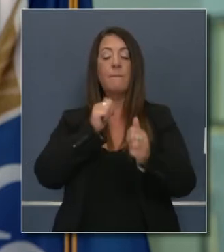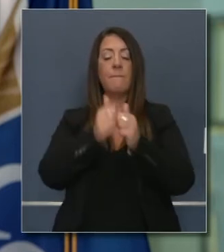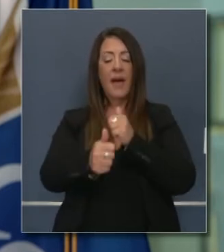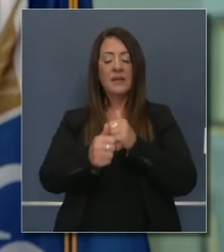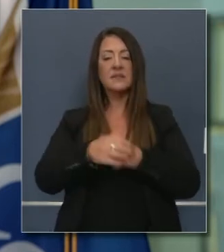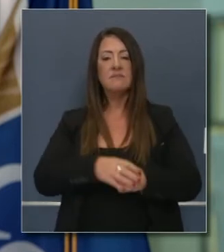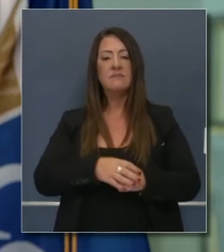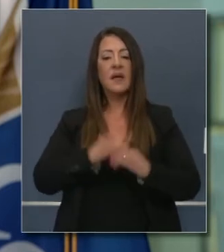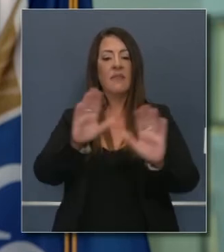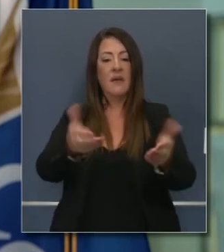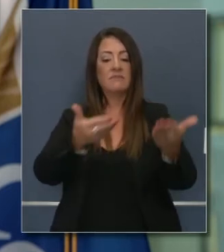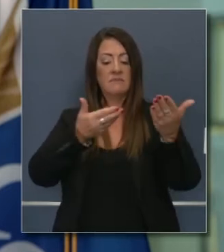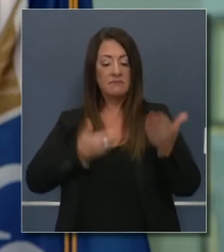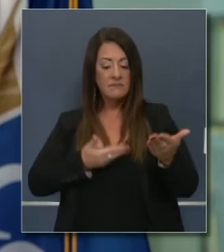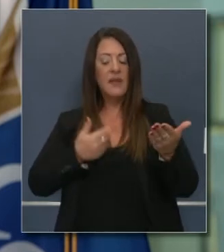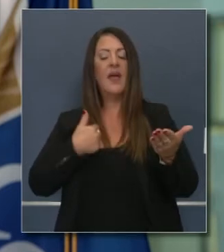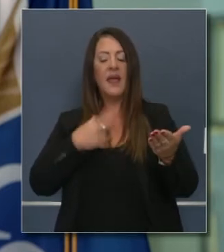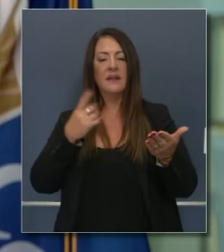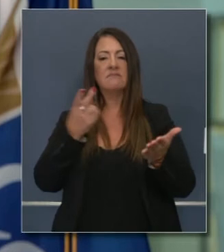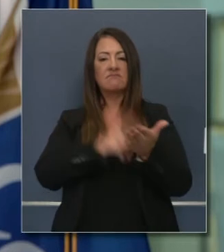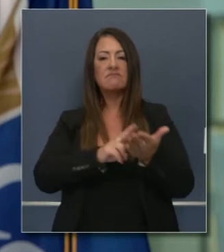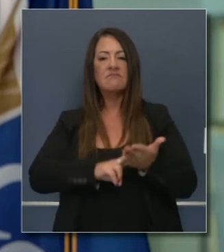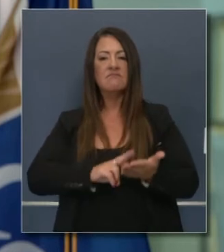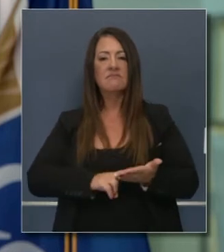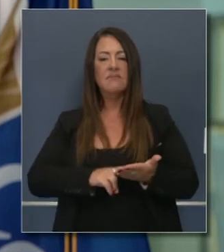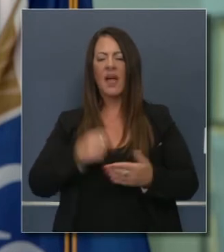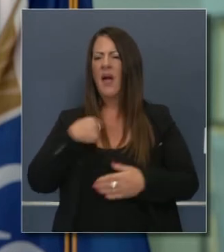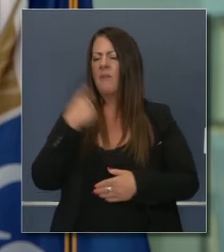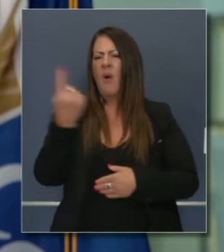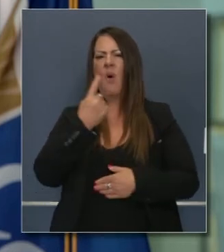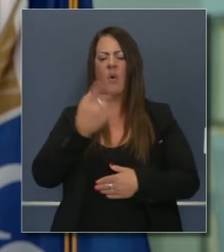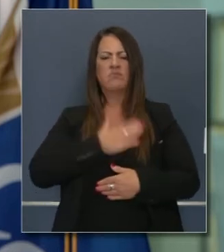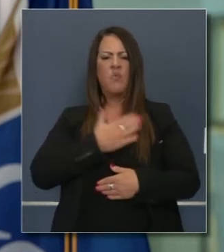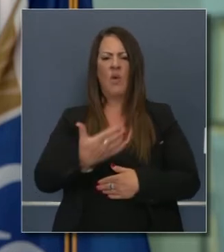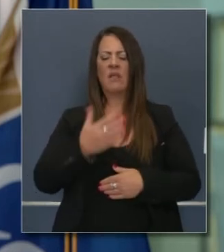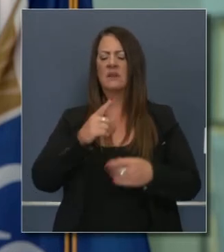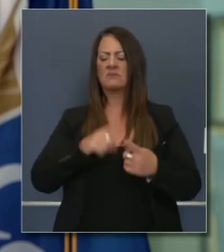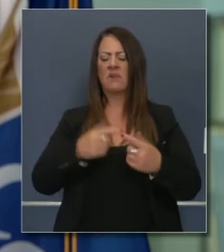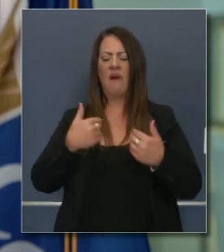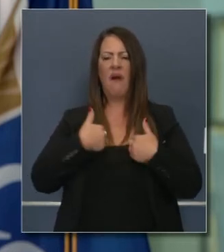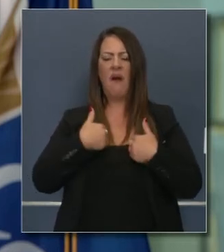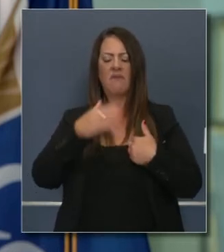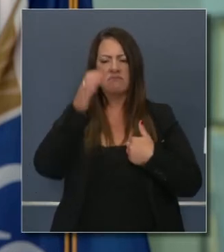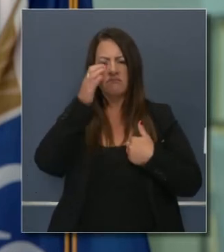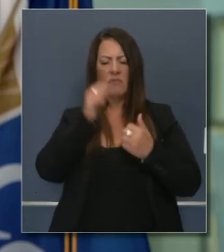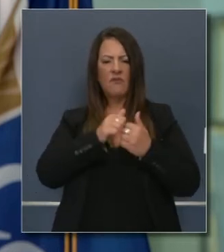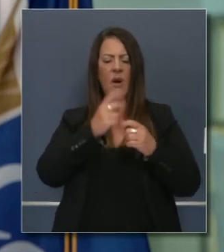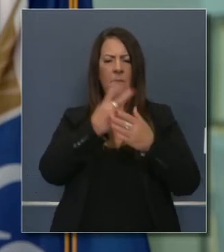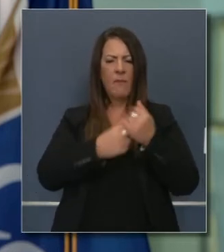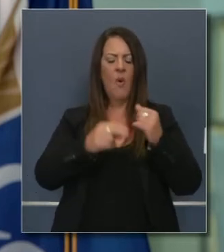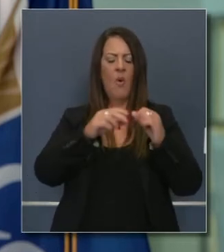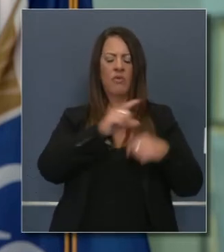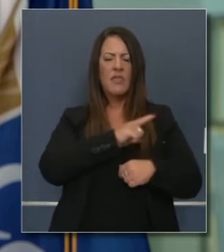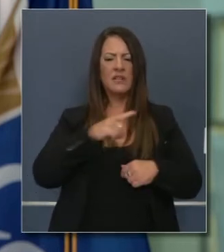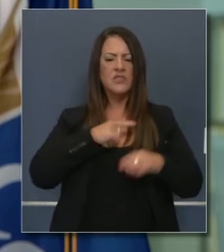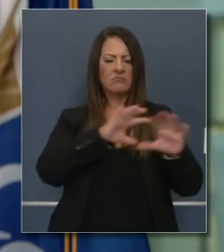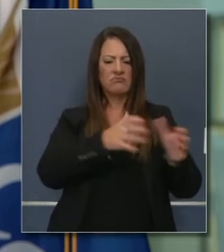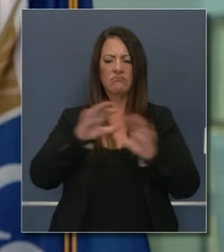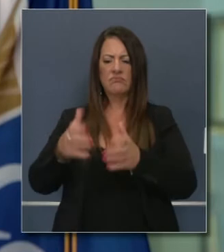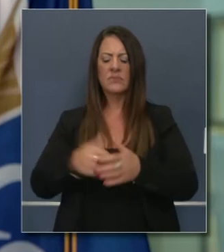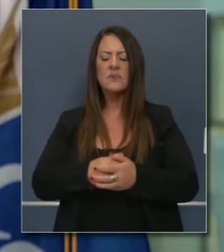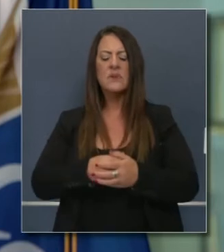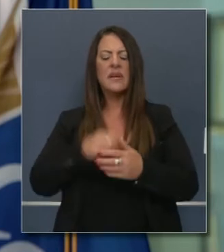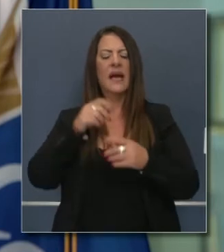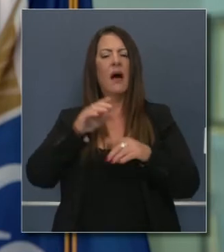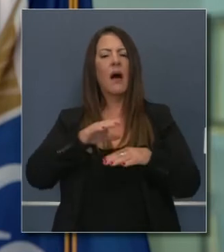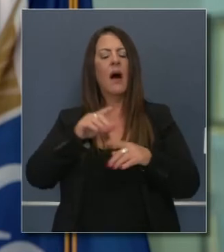esa propuesta de ley y estoy listo para que llegue a mi escritorio para firmarlo. Estoy abierto a eso, pero todo está basado en criterios